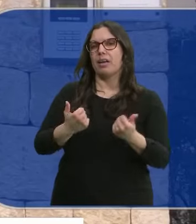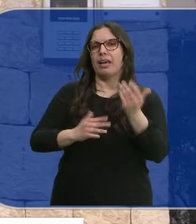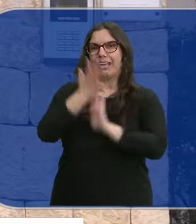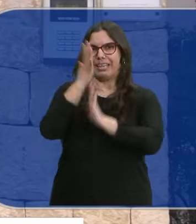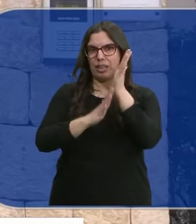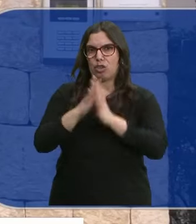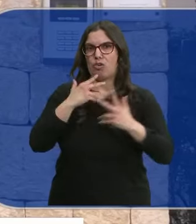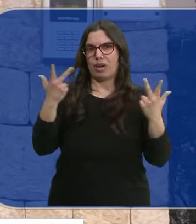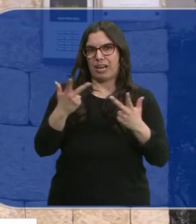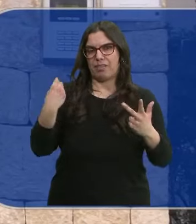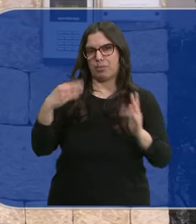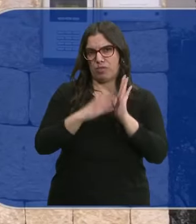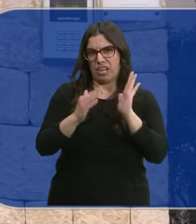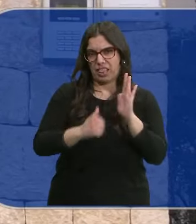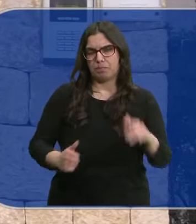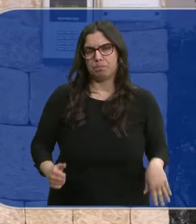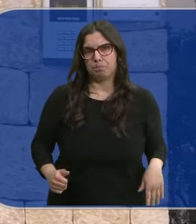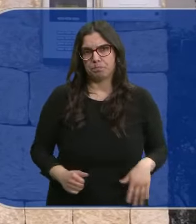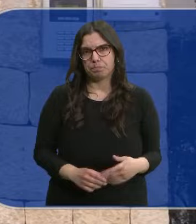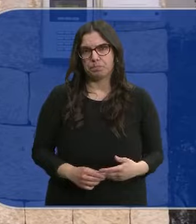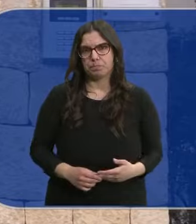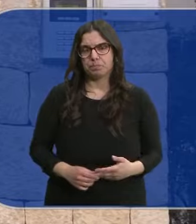incendio en el edificio de Campanar, en Valencia.